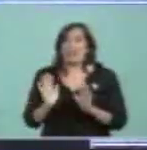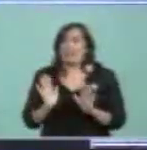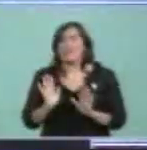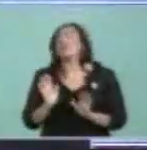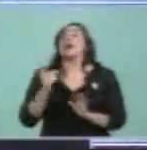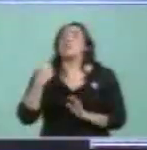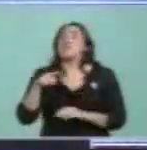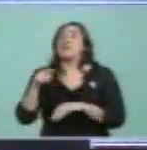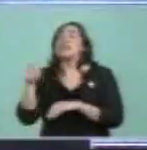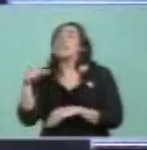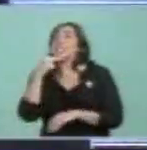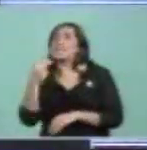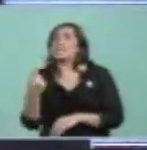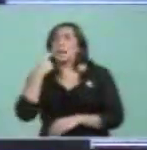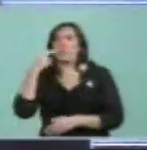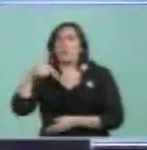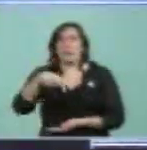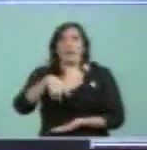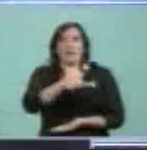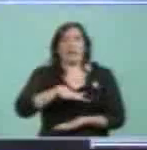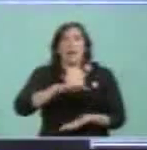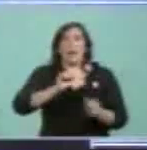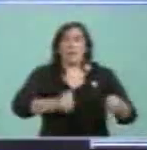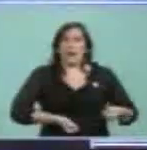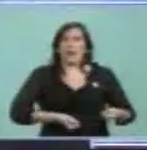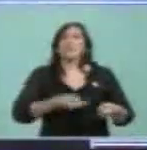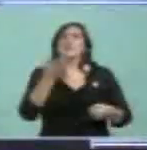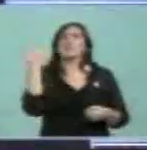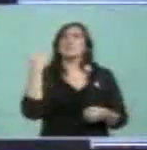Y me decía en el 2002 cuando se produjo el crack,